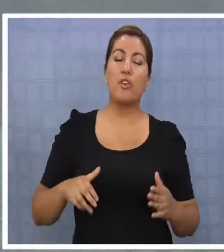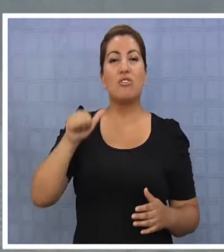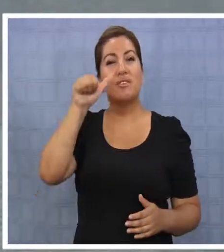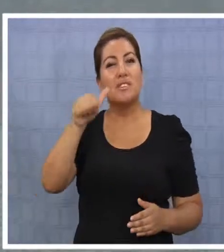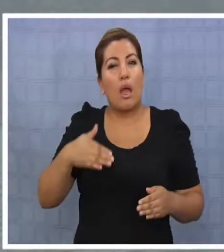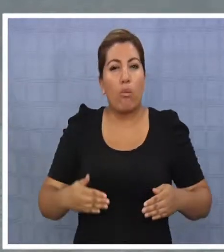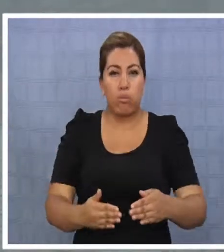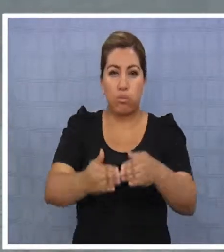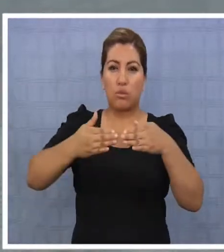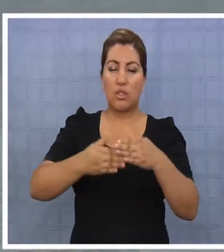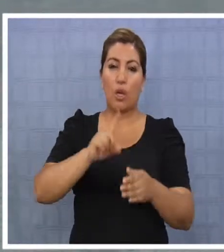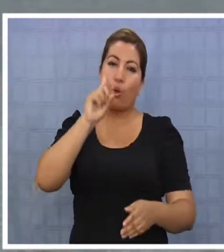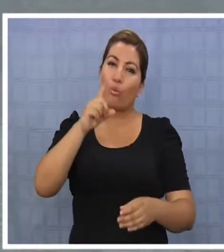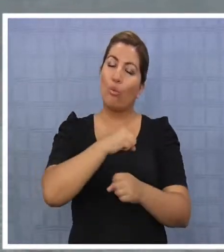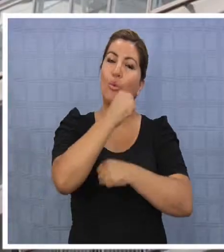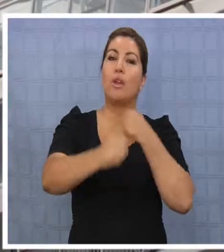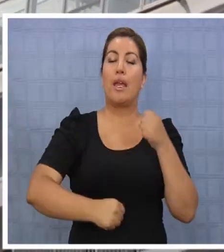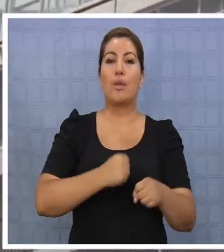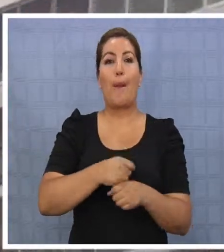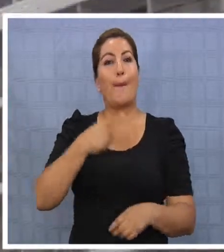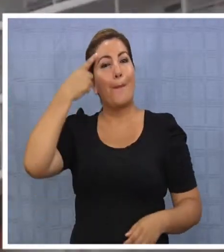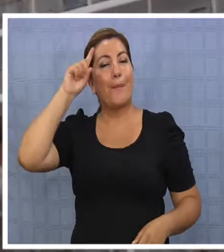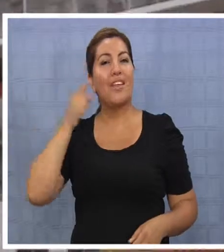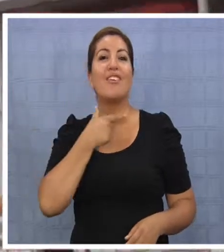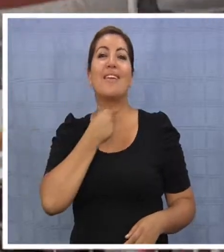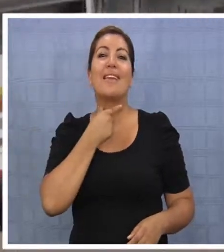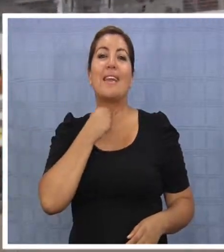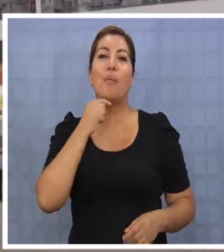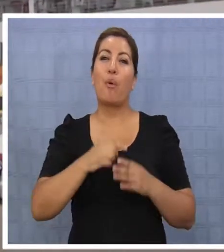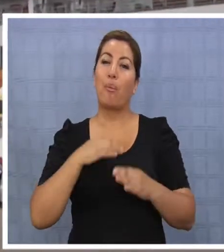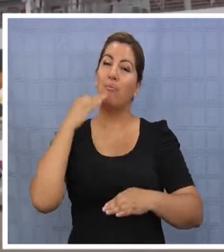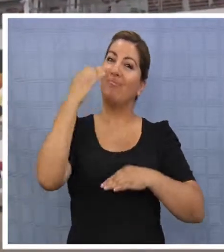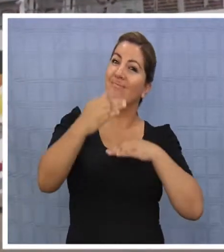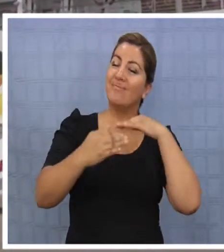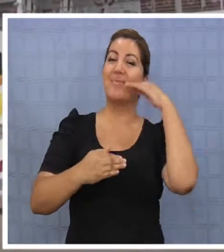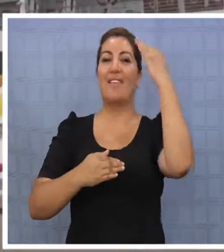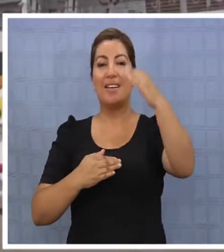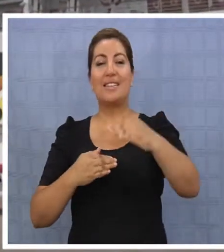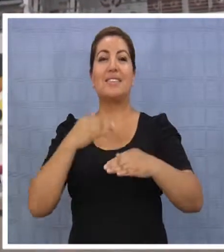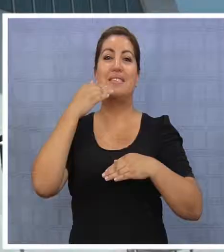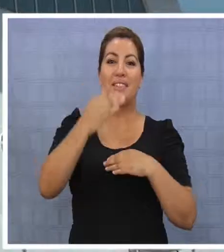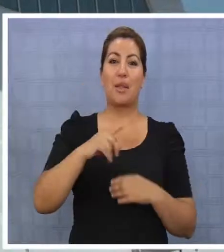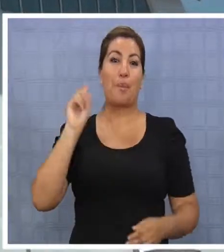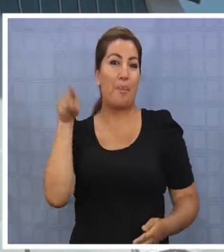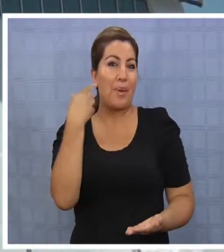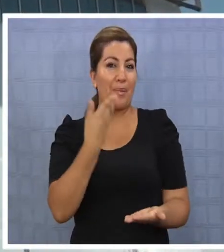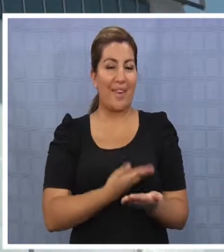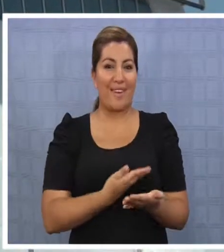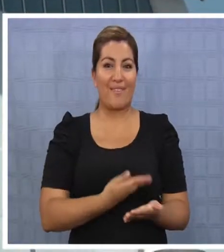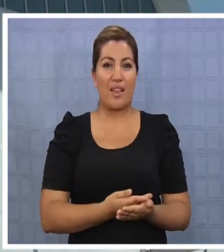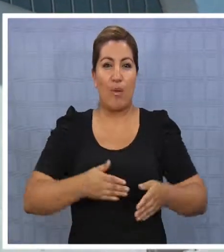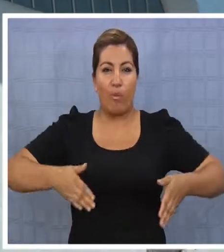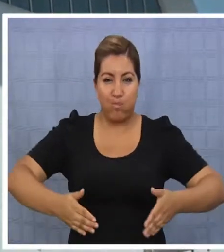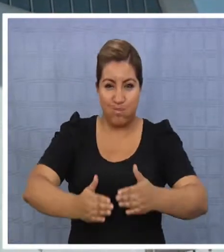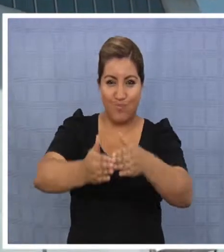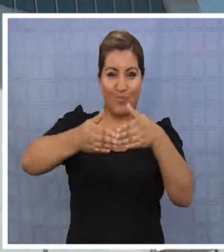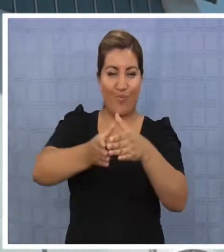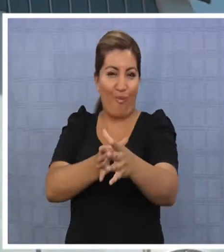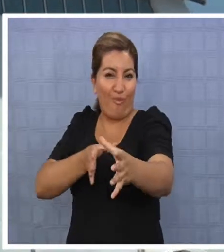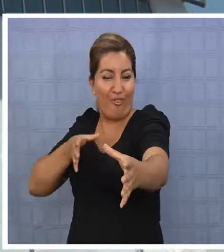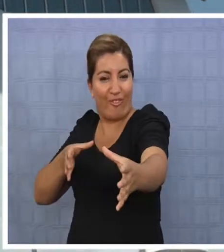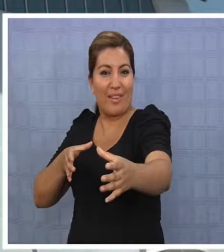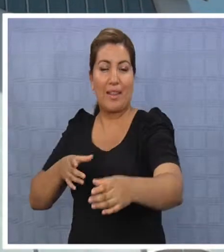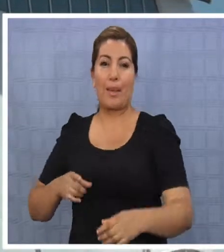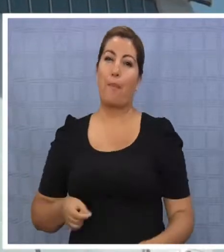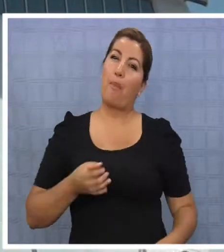llegan alrededor de seis cruceros por año y se intenta doblar la cifra de aquí a un par de años. Además, esta es la primera vez que uno de estos